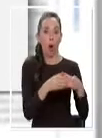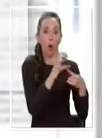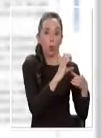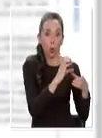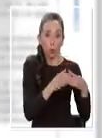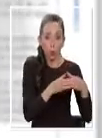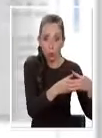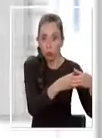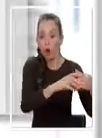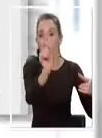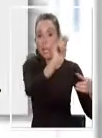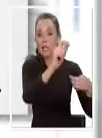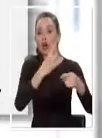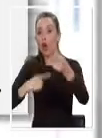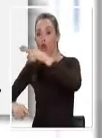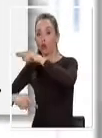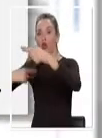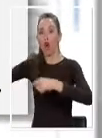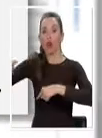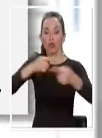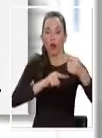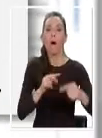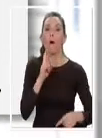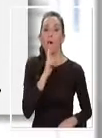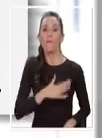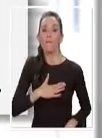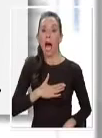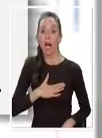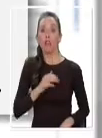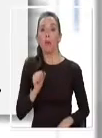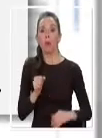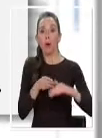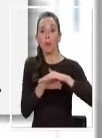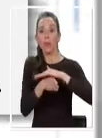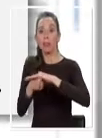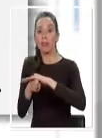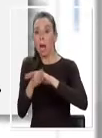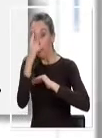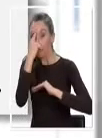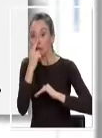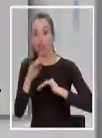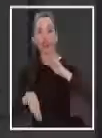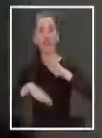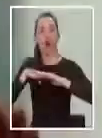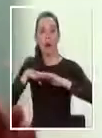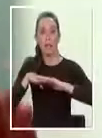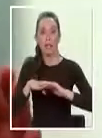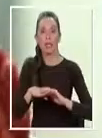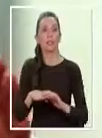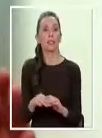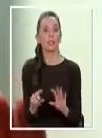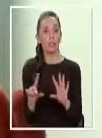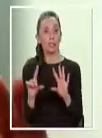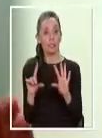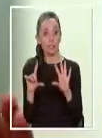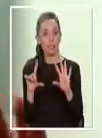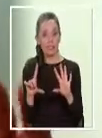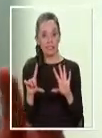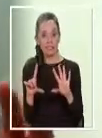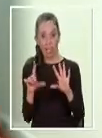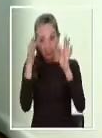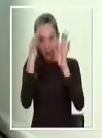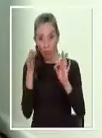o niveles. Y la organización del uso de baños con un máximo de capacidad. Cuando se llega a un 7 de